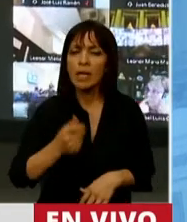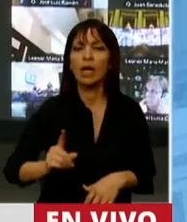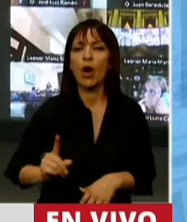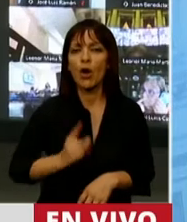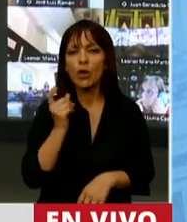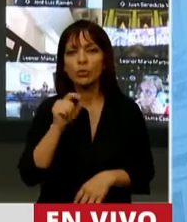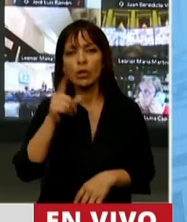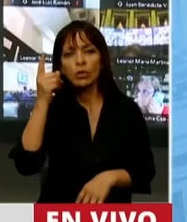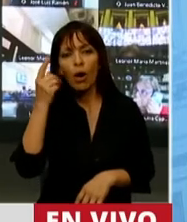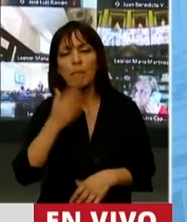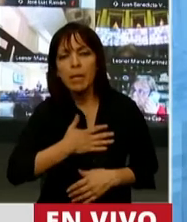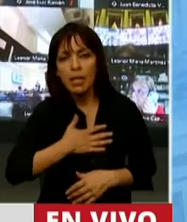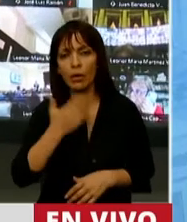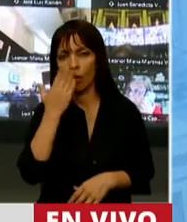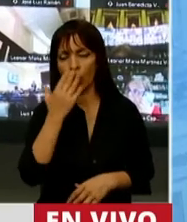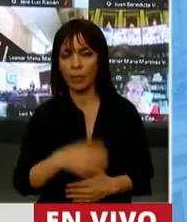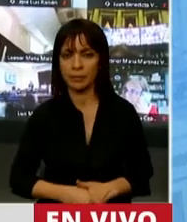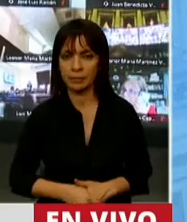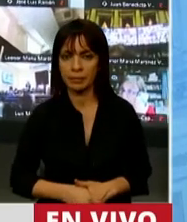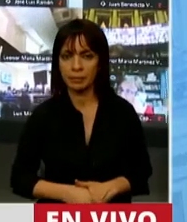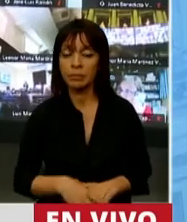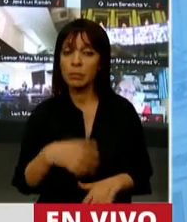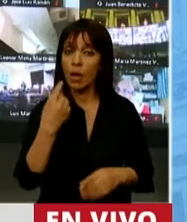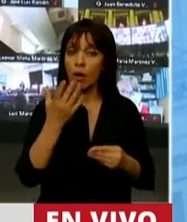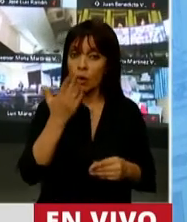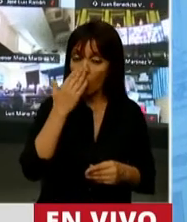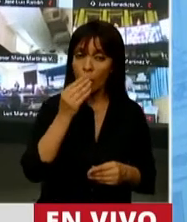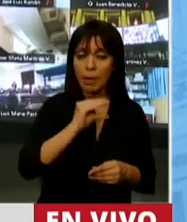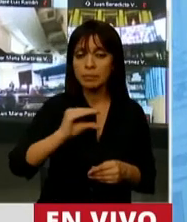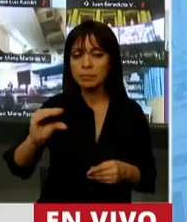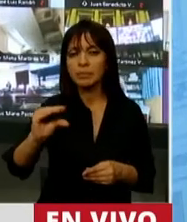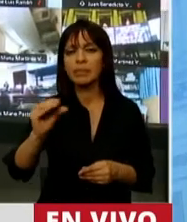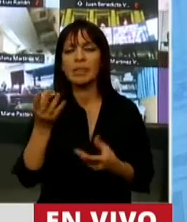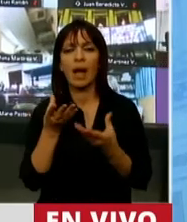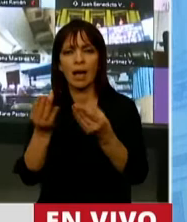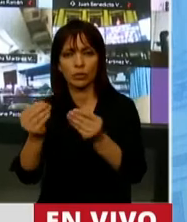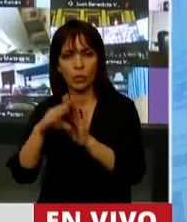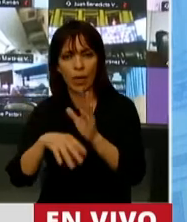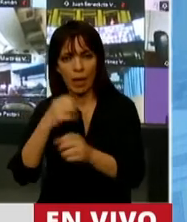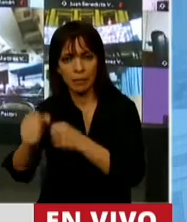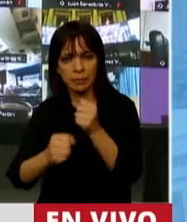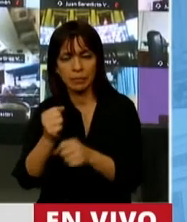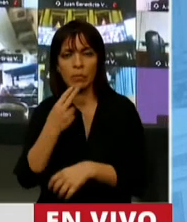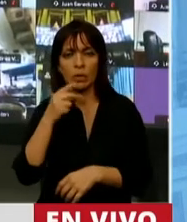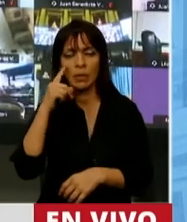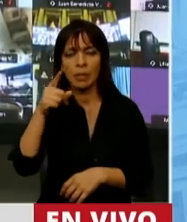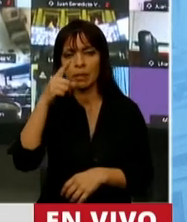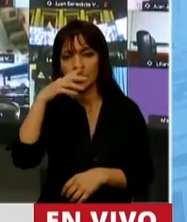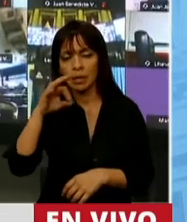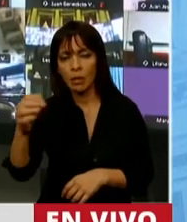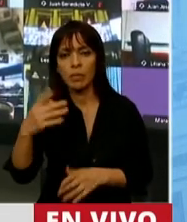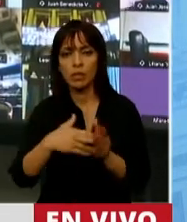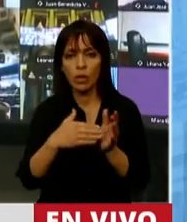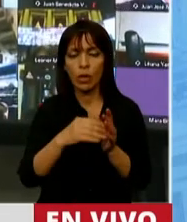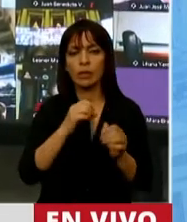cordobés, va a destinar a ATP 11.961 millones, va a alcanzar a